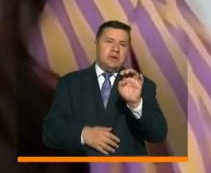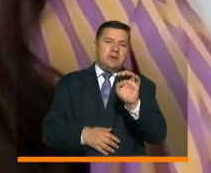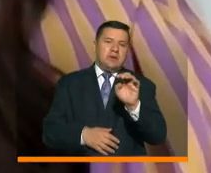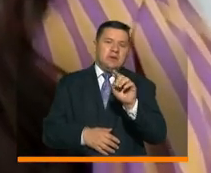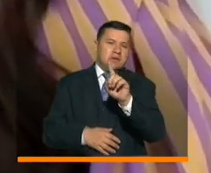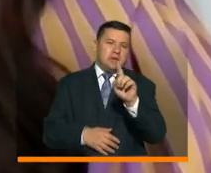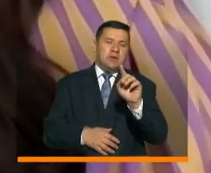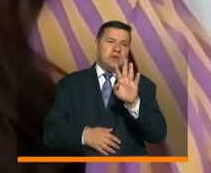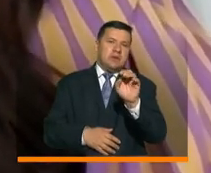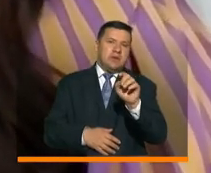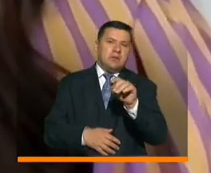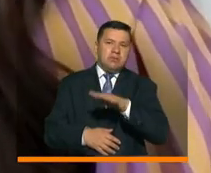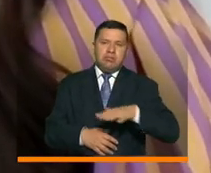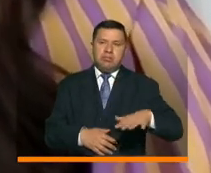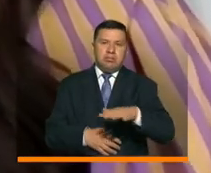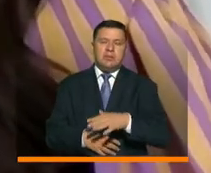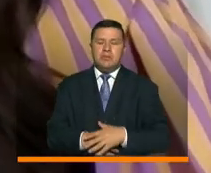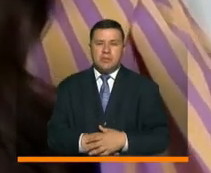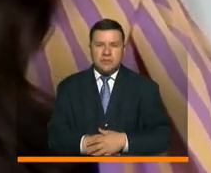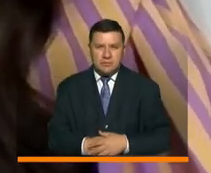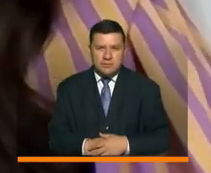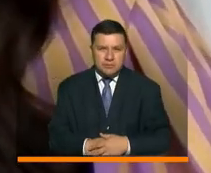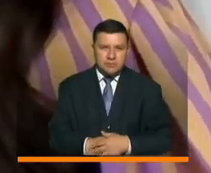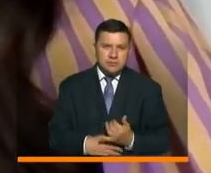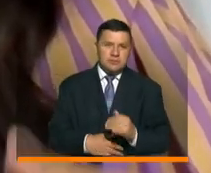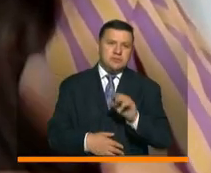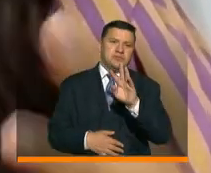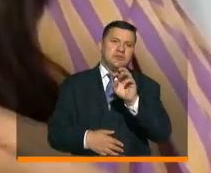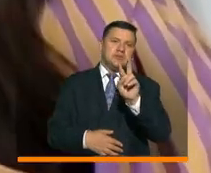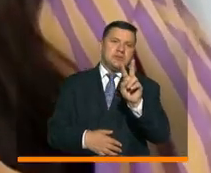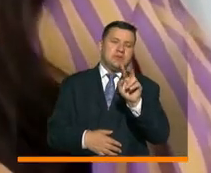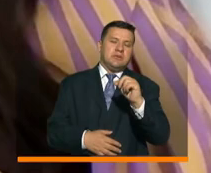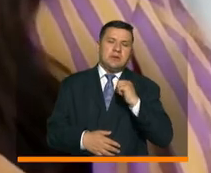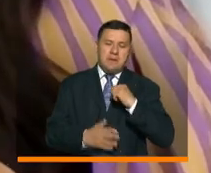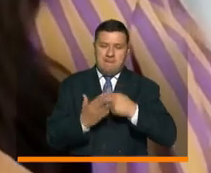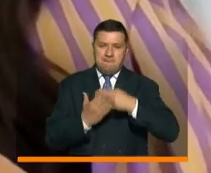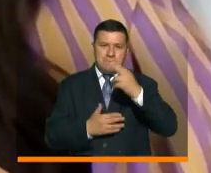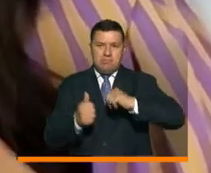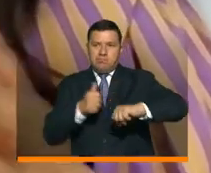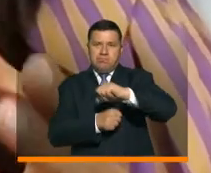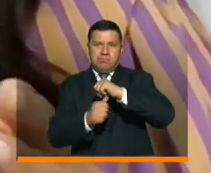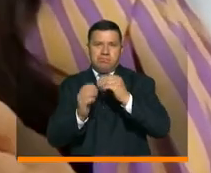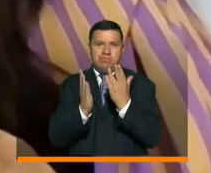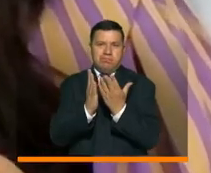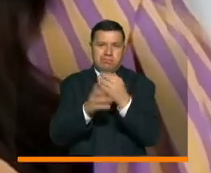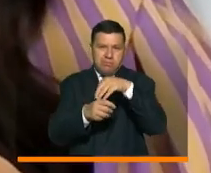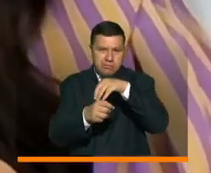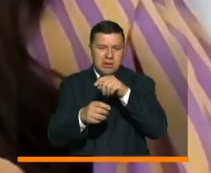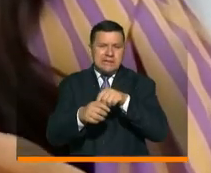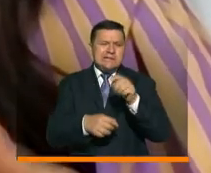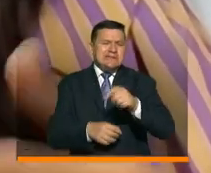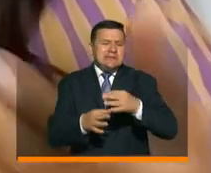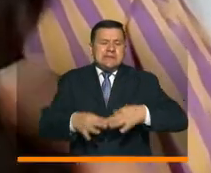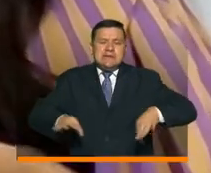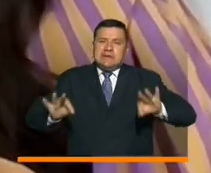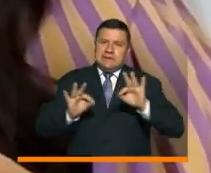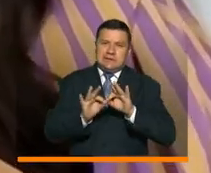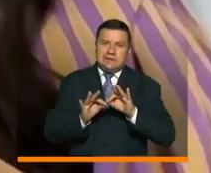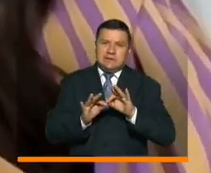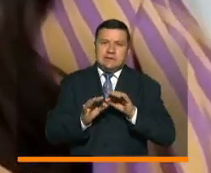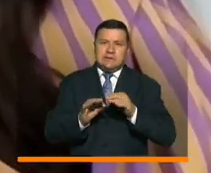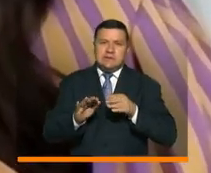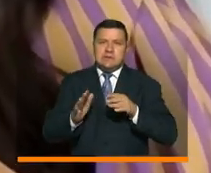127 están en zona rural. De ellas, 82 tienen proyectos productivos pedagógicos y que era necesario que